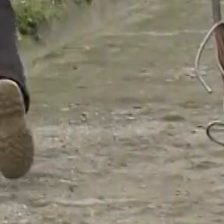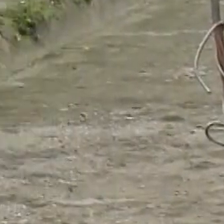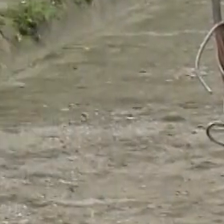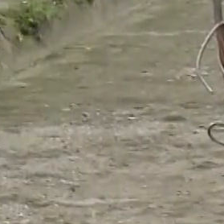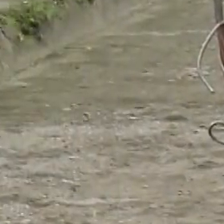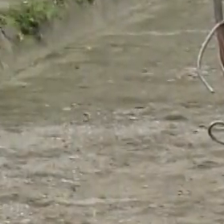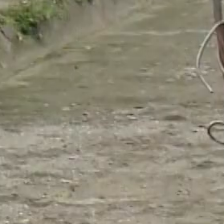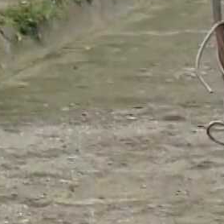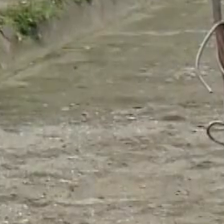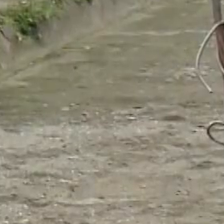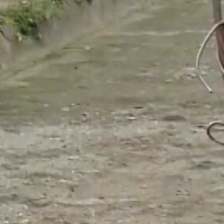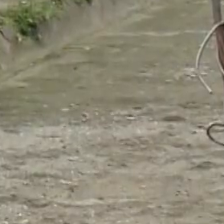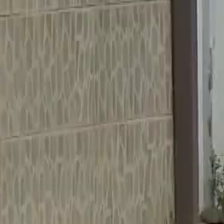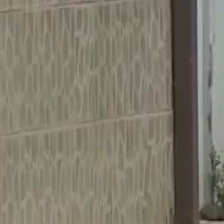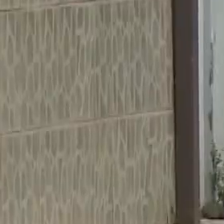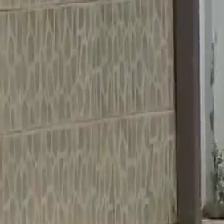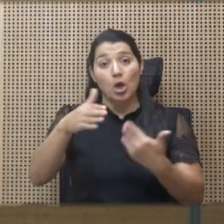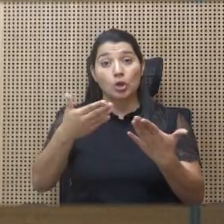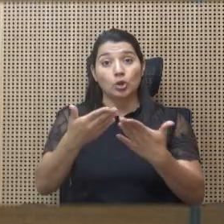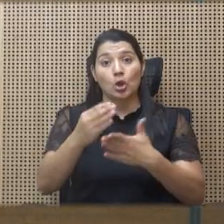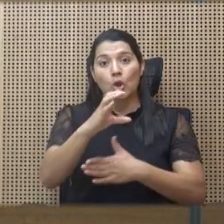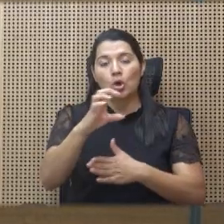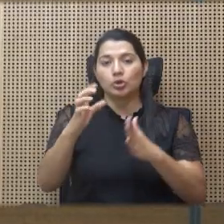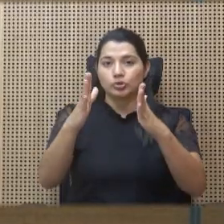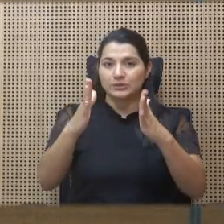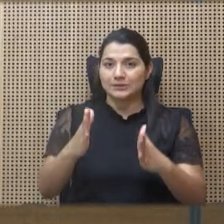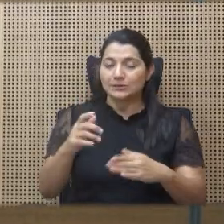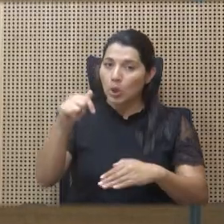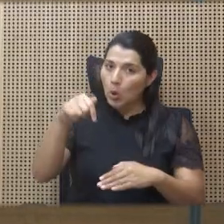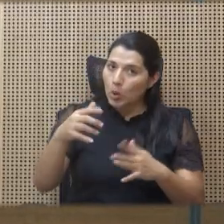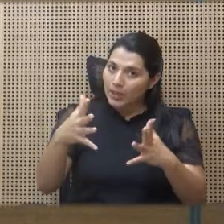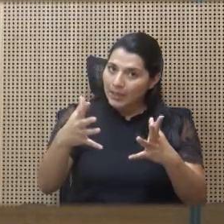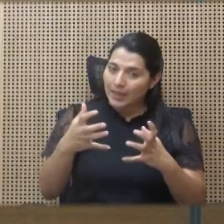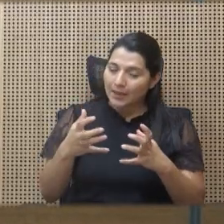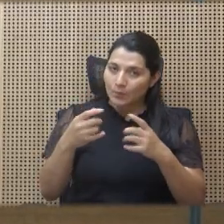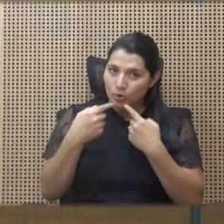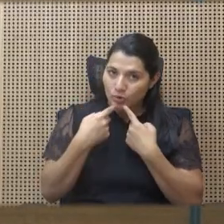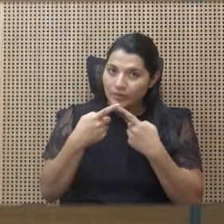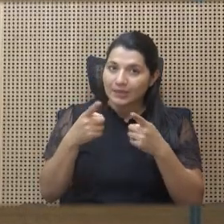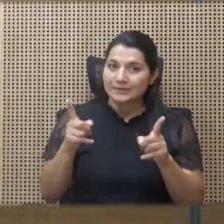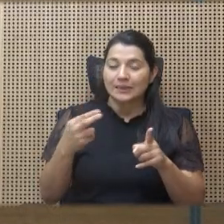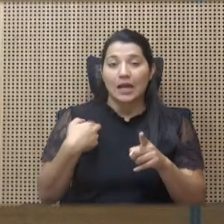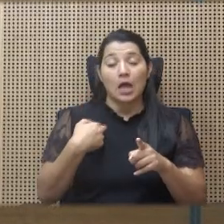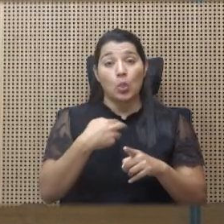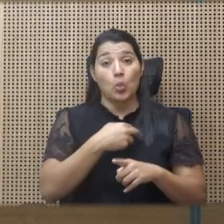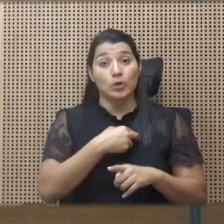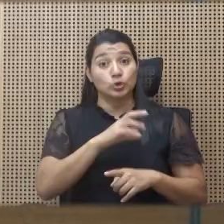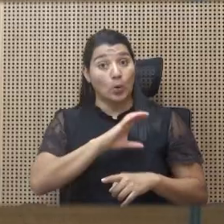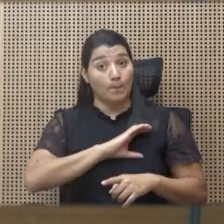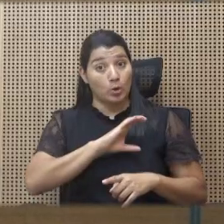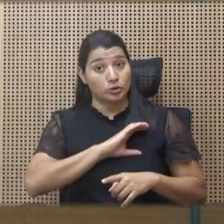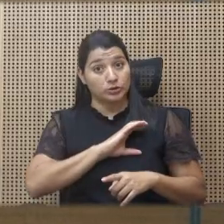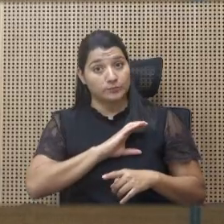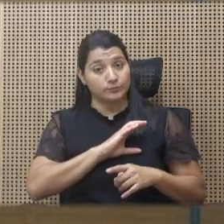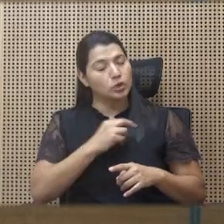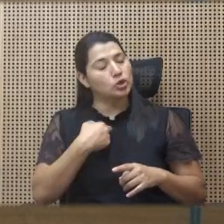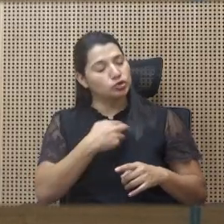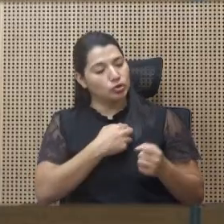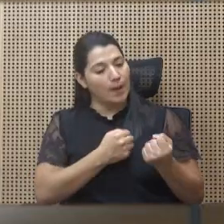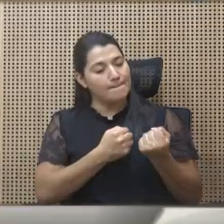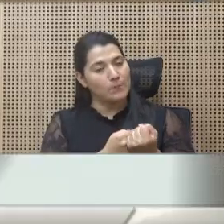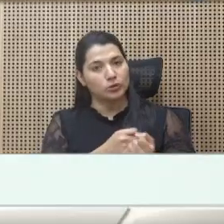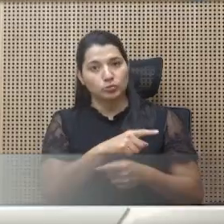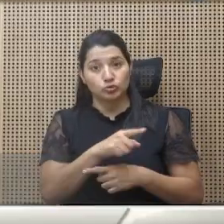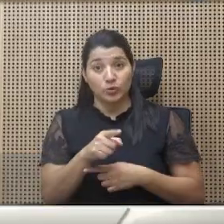policía nacional de guardacostas. Hoy queremos decirles a nuestros cuerpos policiales que estamos con ustedes, que estos